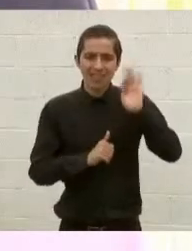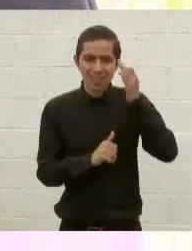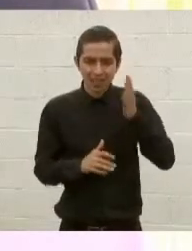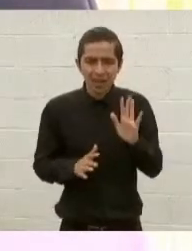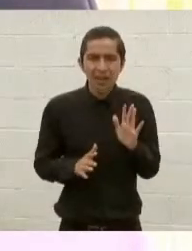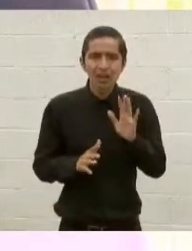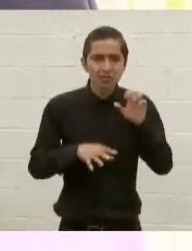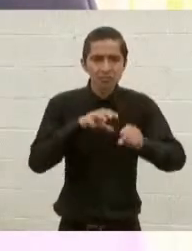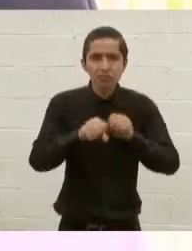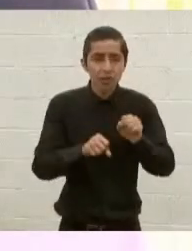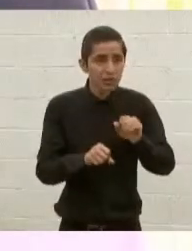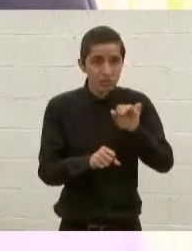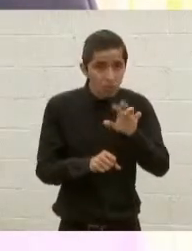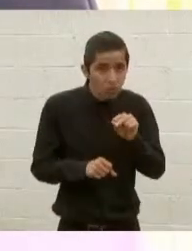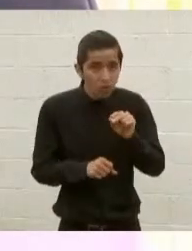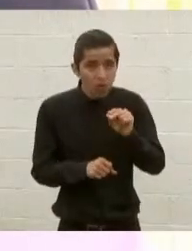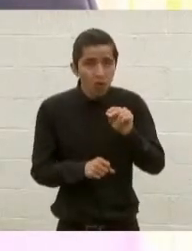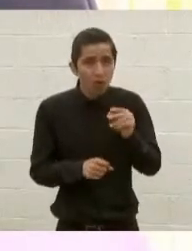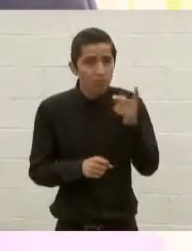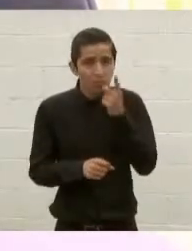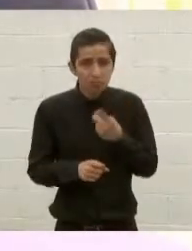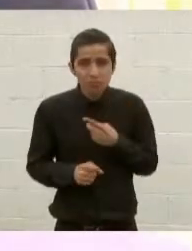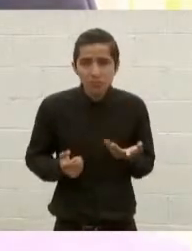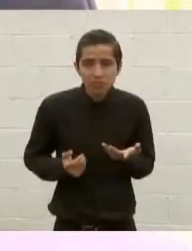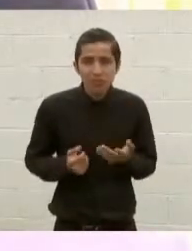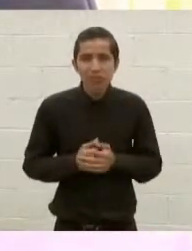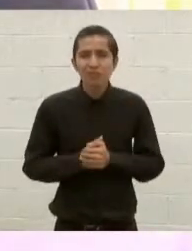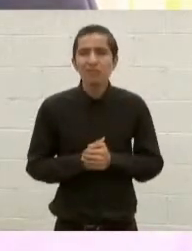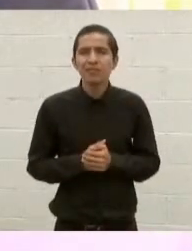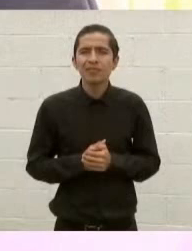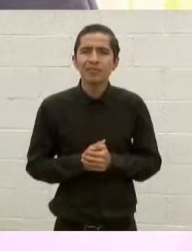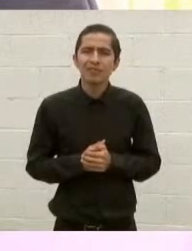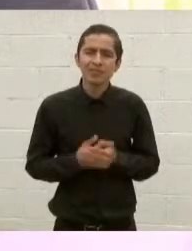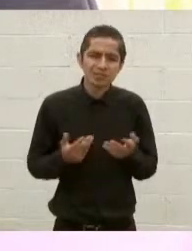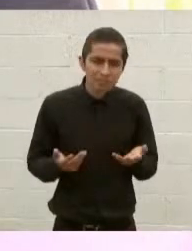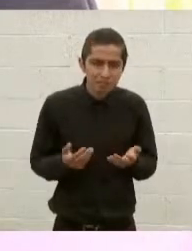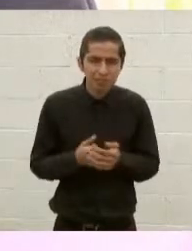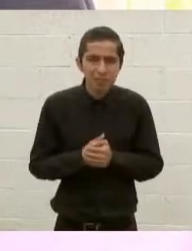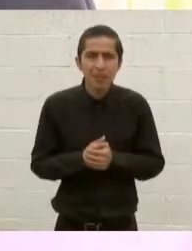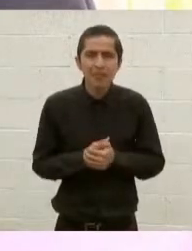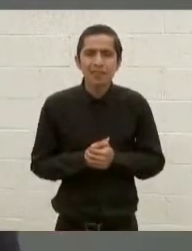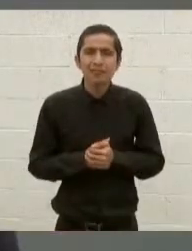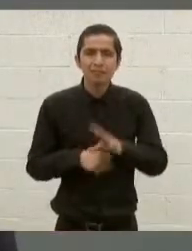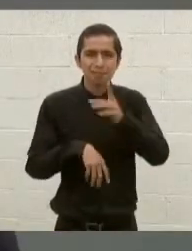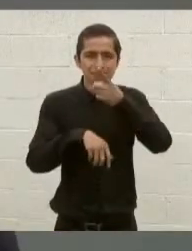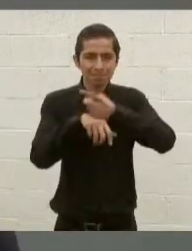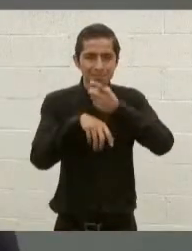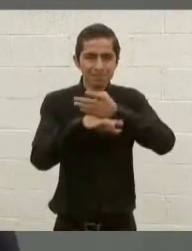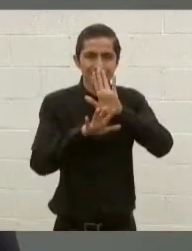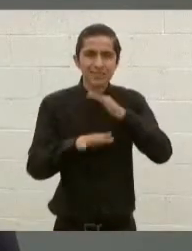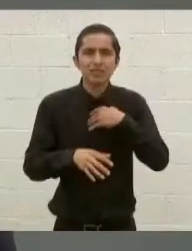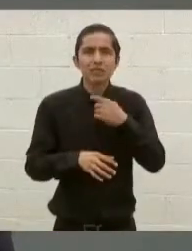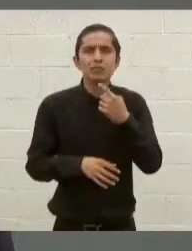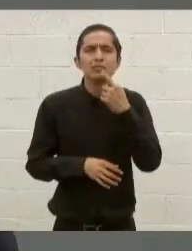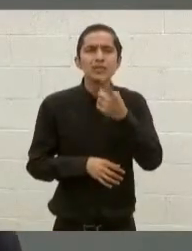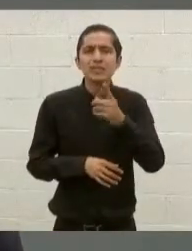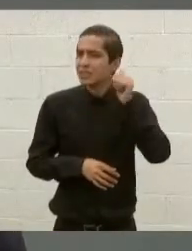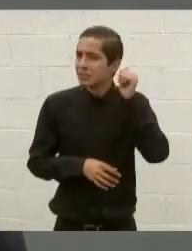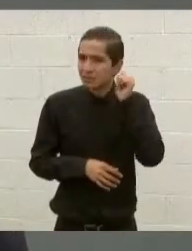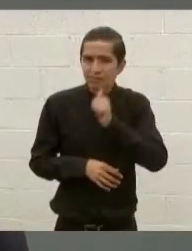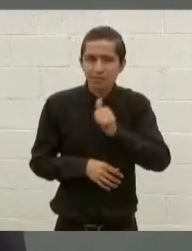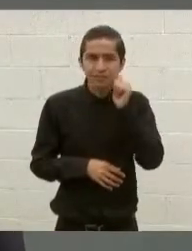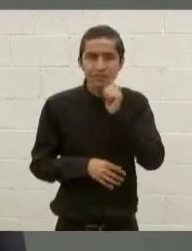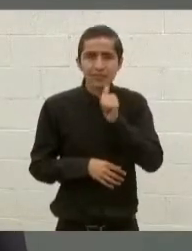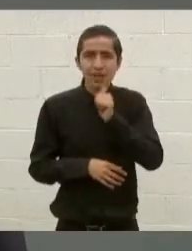¿Nos podría confirmar estas detenciones, secretario? Bueno, primeramente, siempre